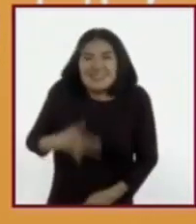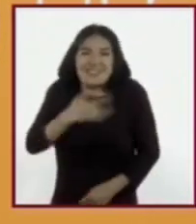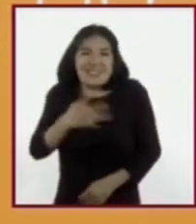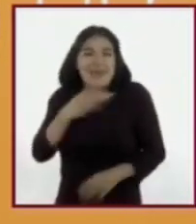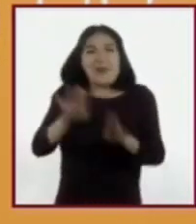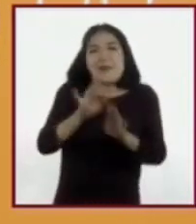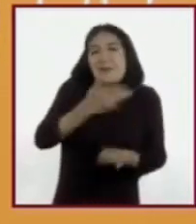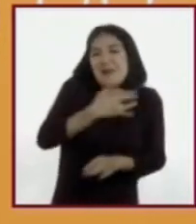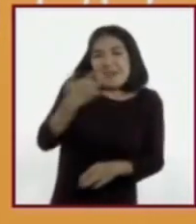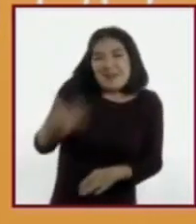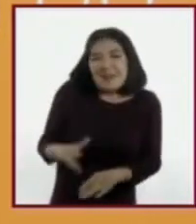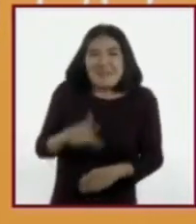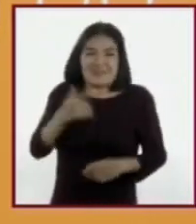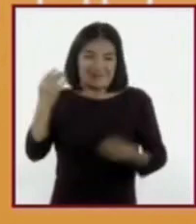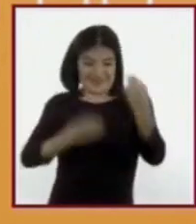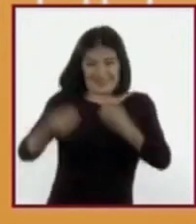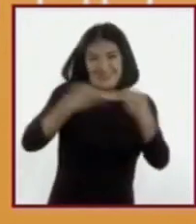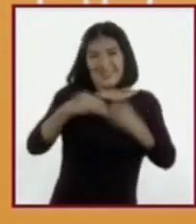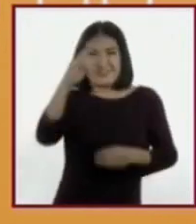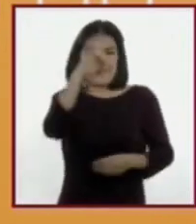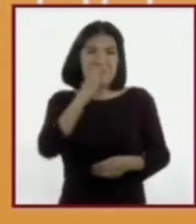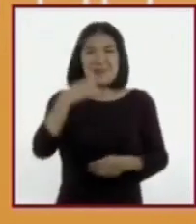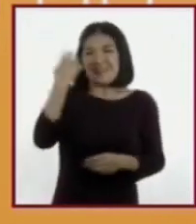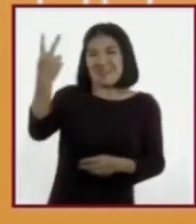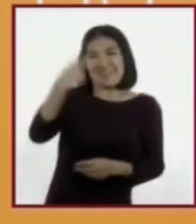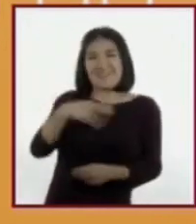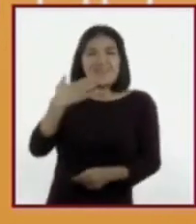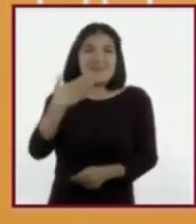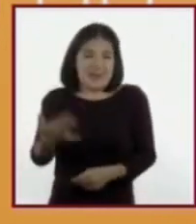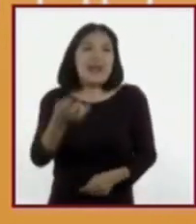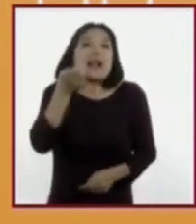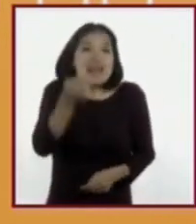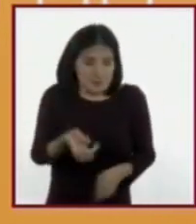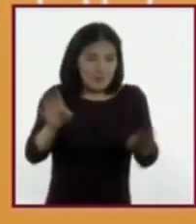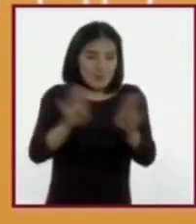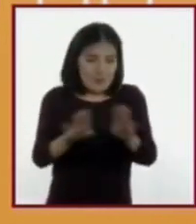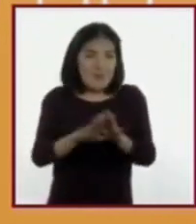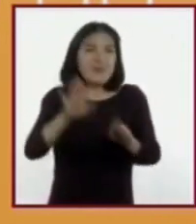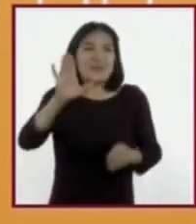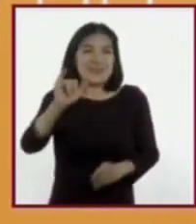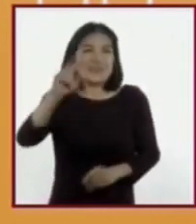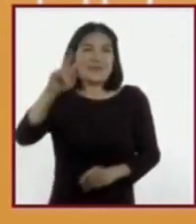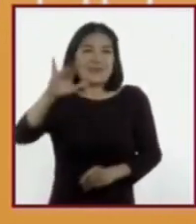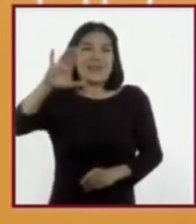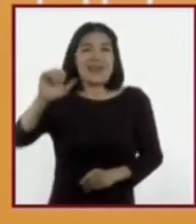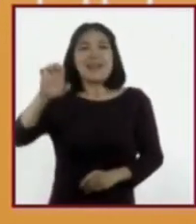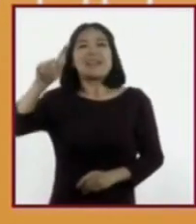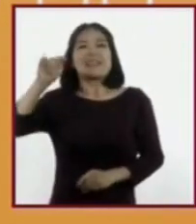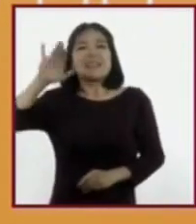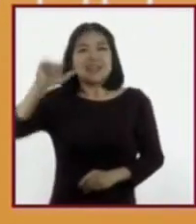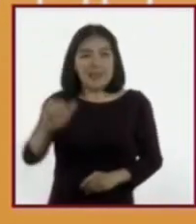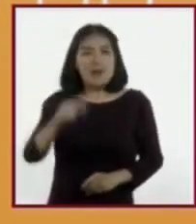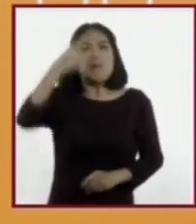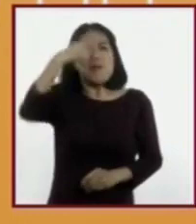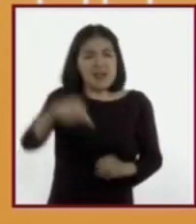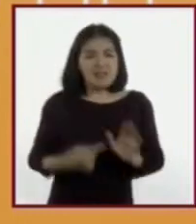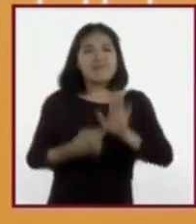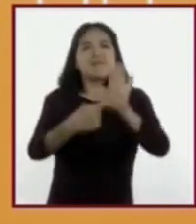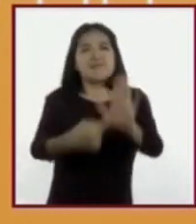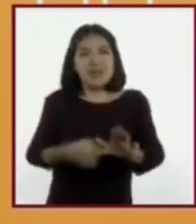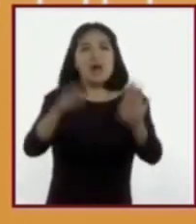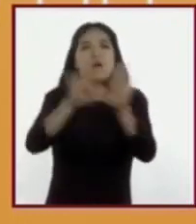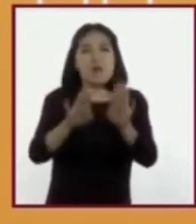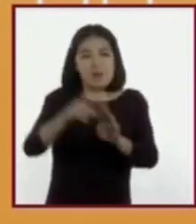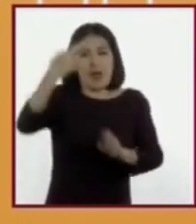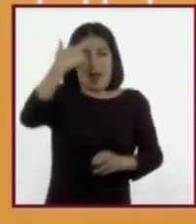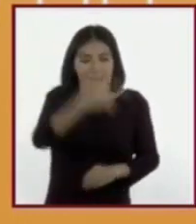enamorarse. Todo eso es nuestra sexualidad. La asignatura de formación cívica y ética nos permitirá reconocer